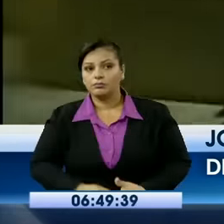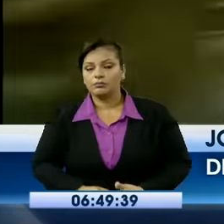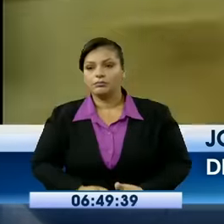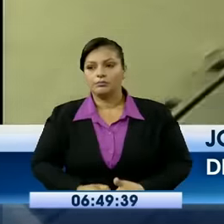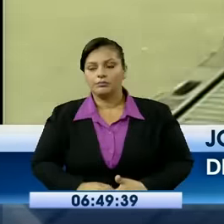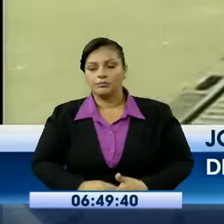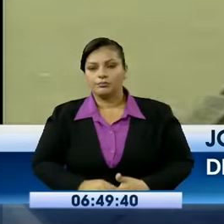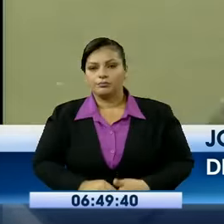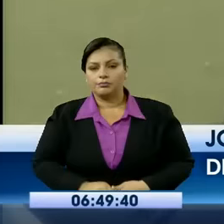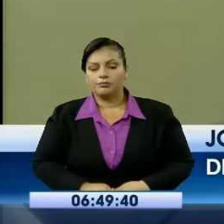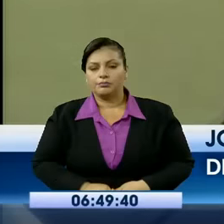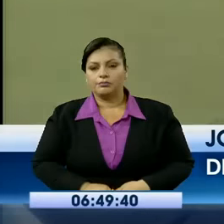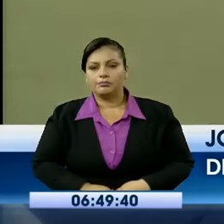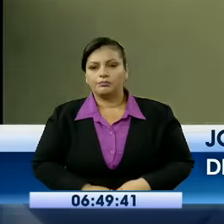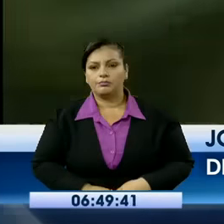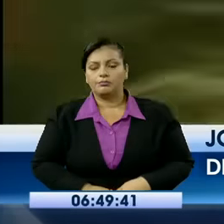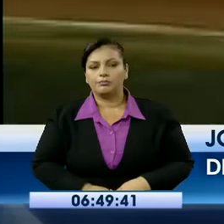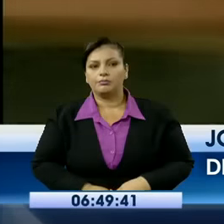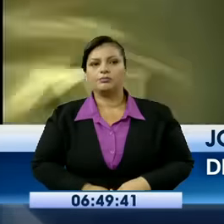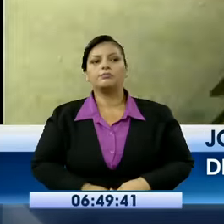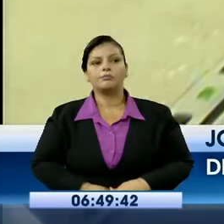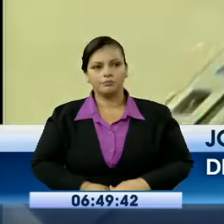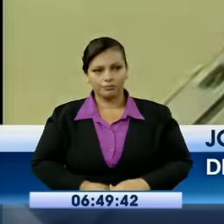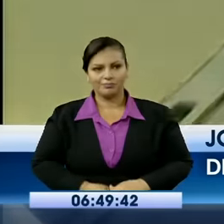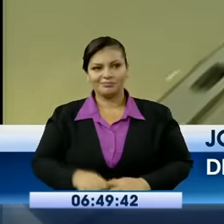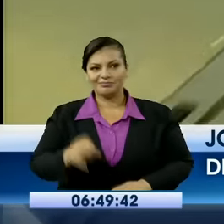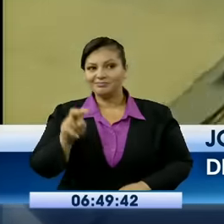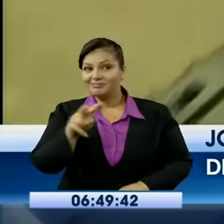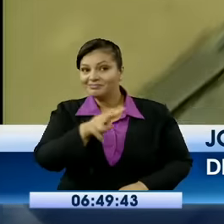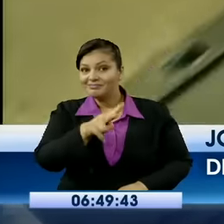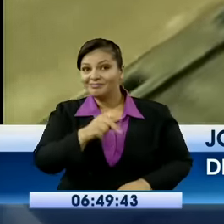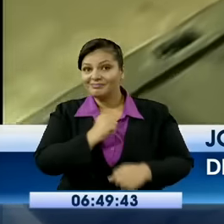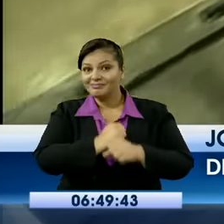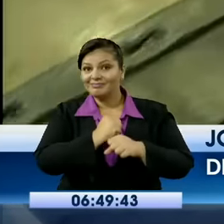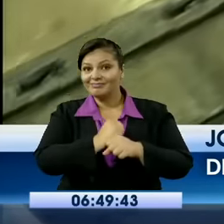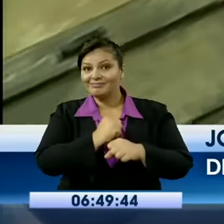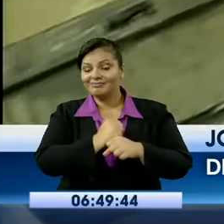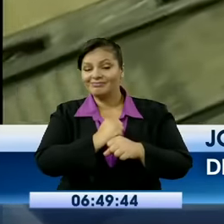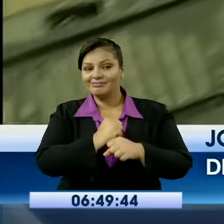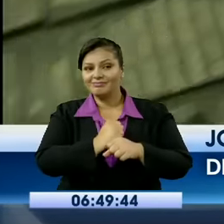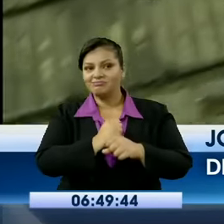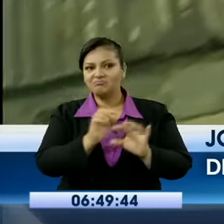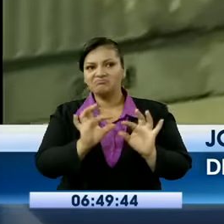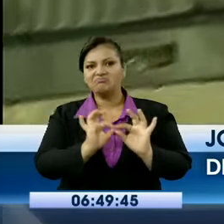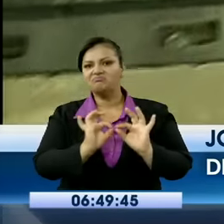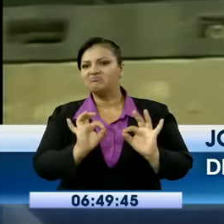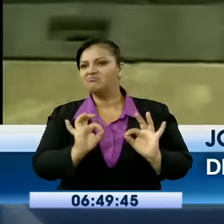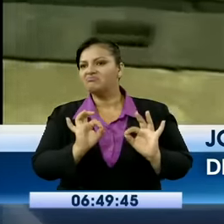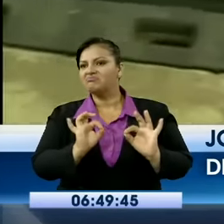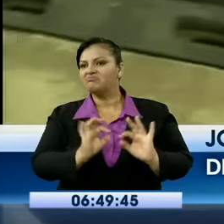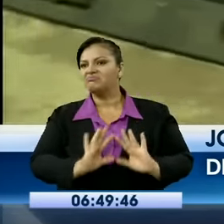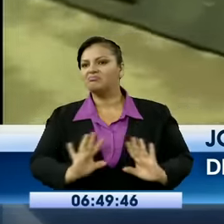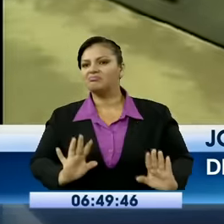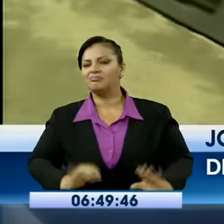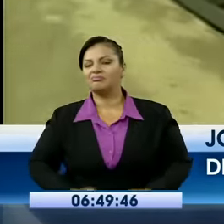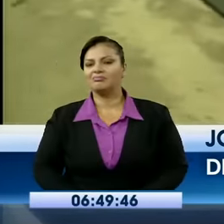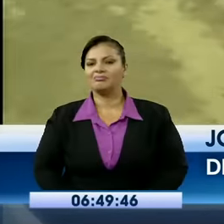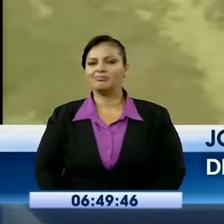viniendo en este mismo sentido, y ya quedó listo el puente. Y ahora sí, para conocer un poco más